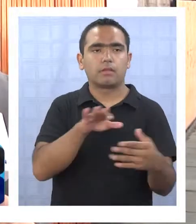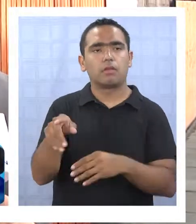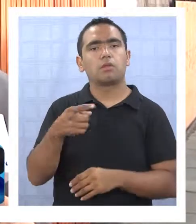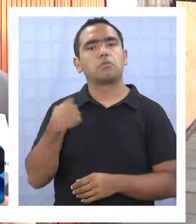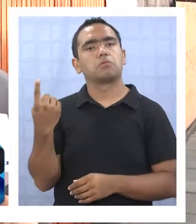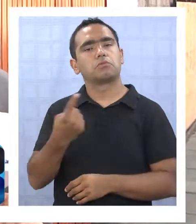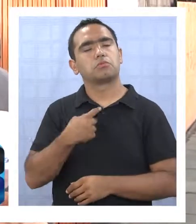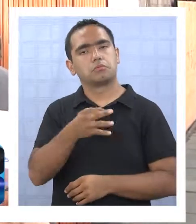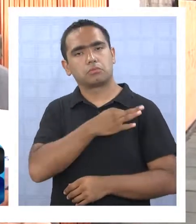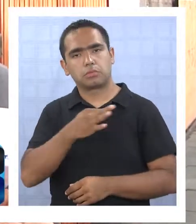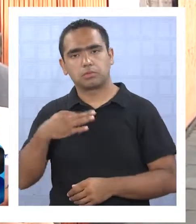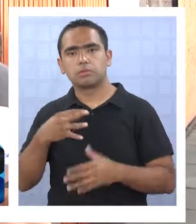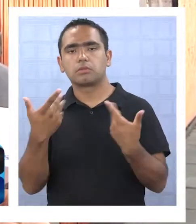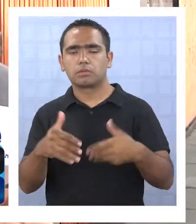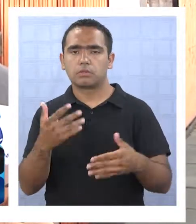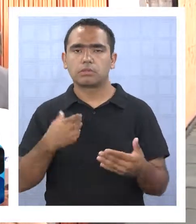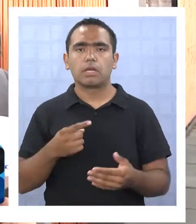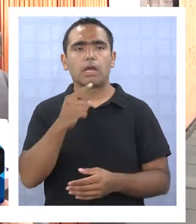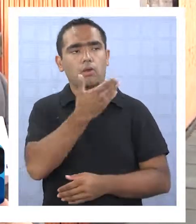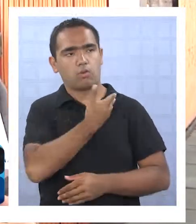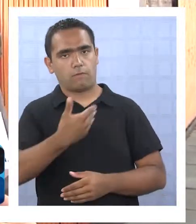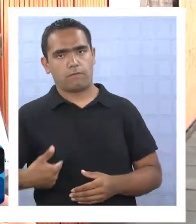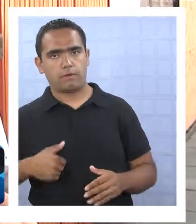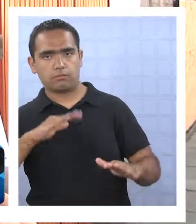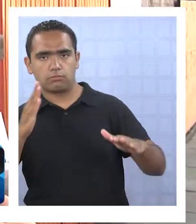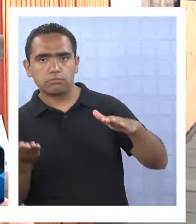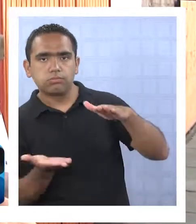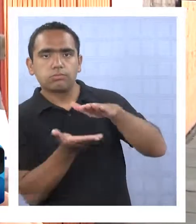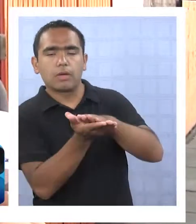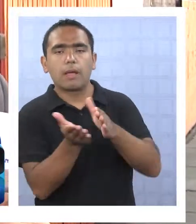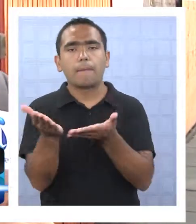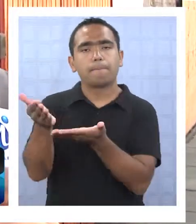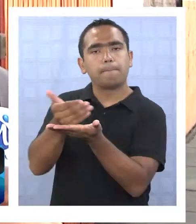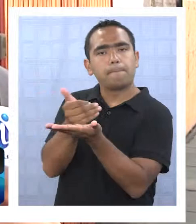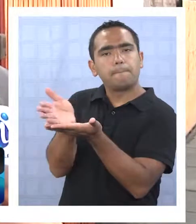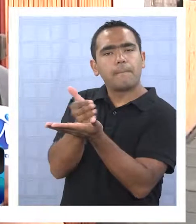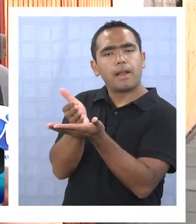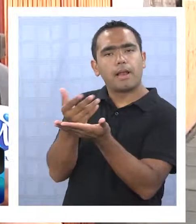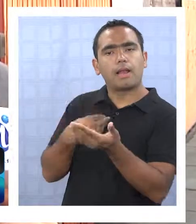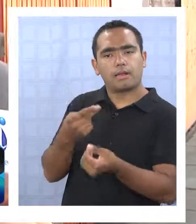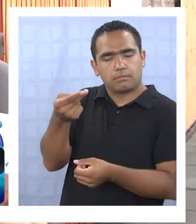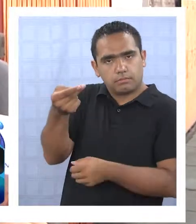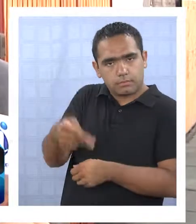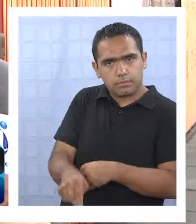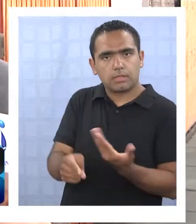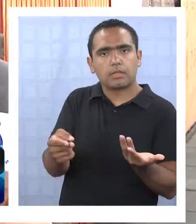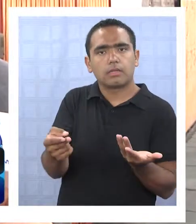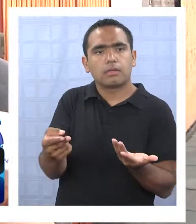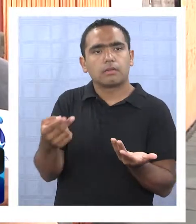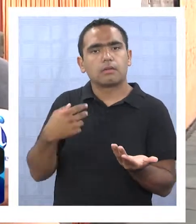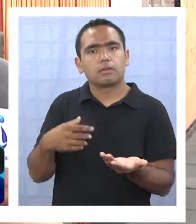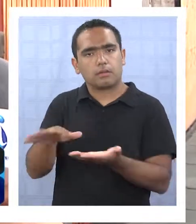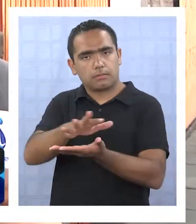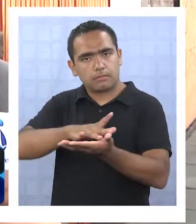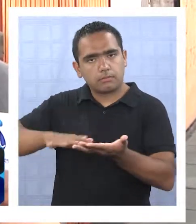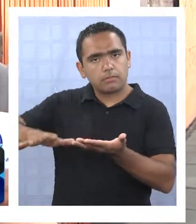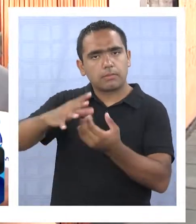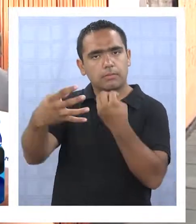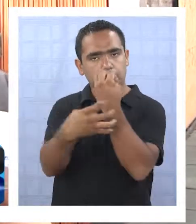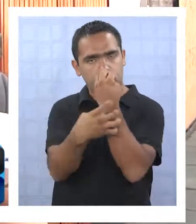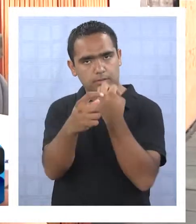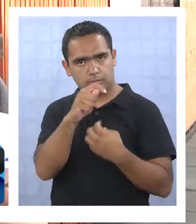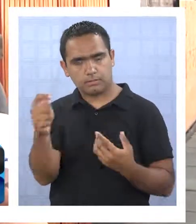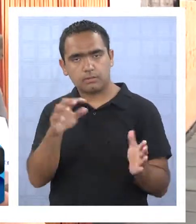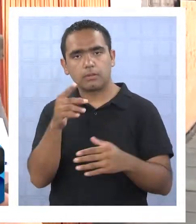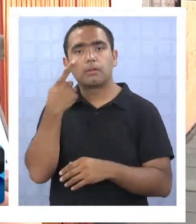regional las observaciones subsanadas de la Contraloría con respecto al plan regulador intercomunal y actualmente está en revisión de la Contraloría